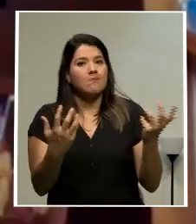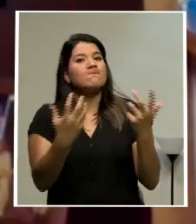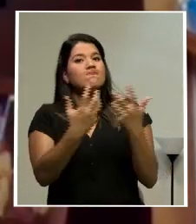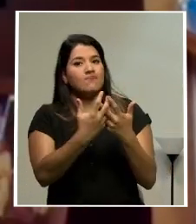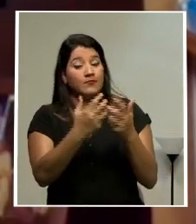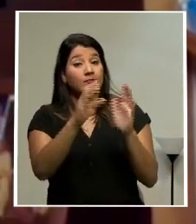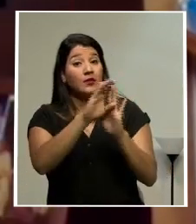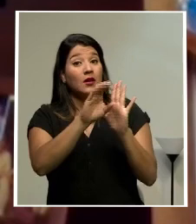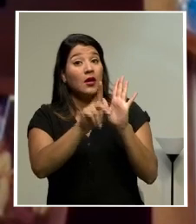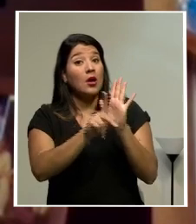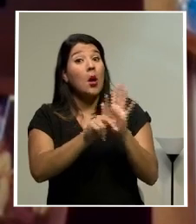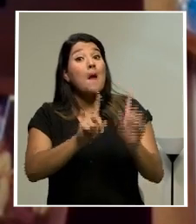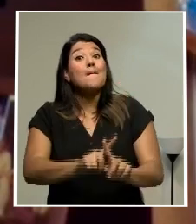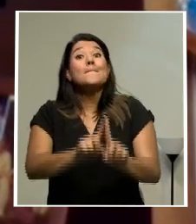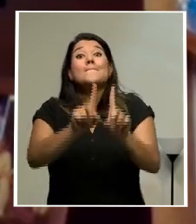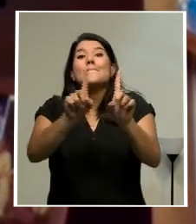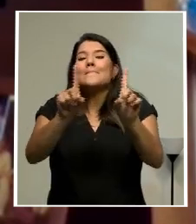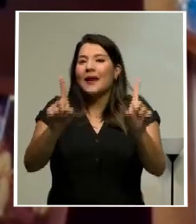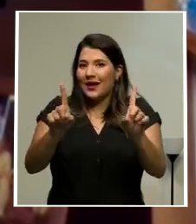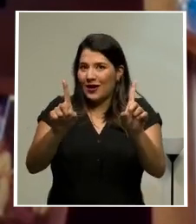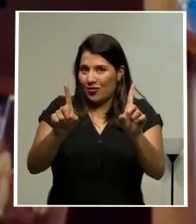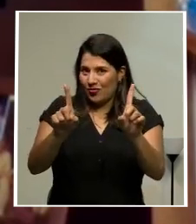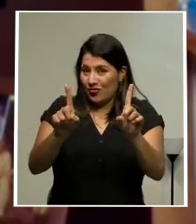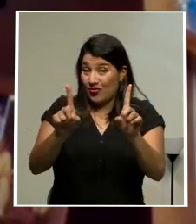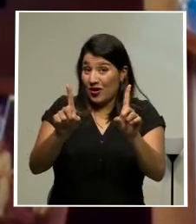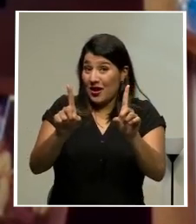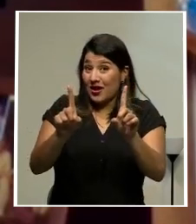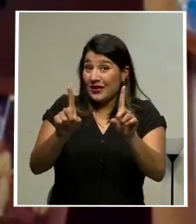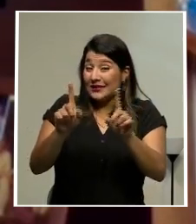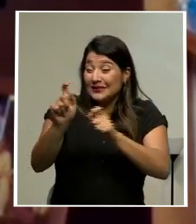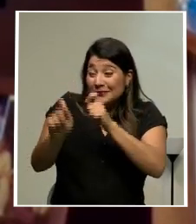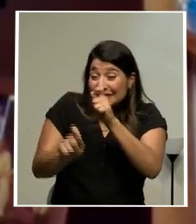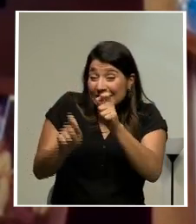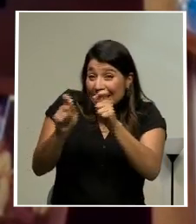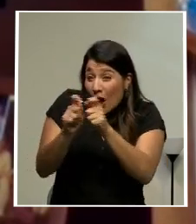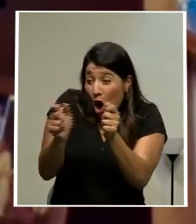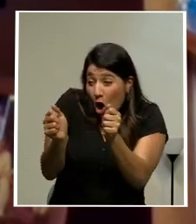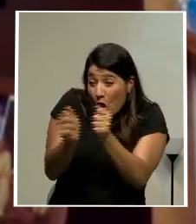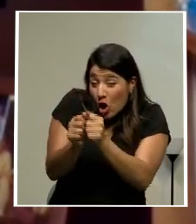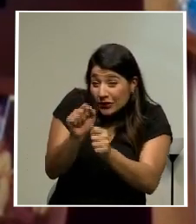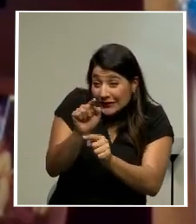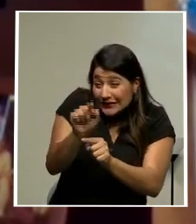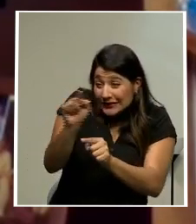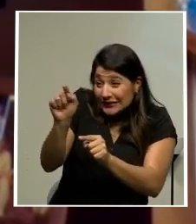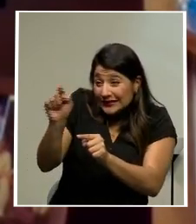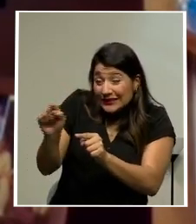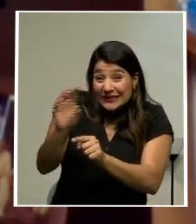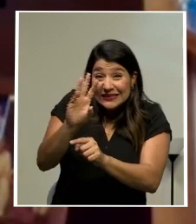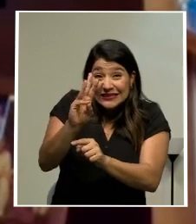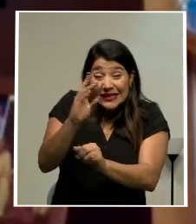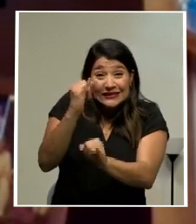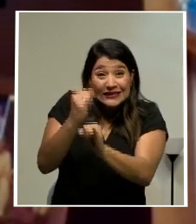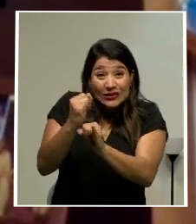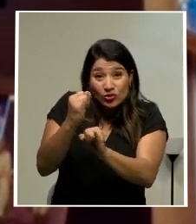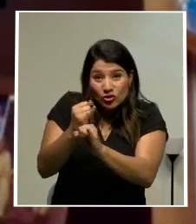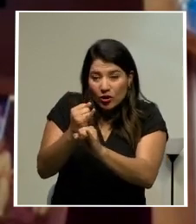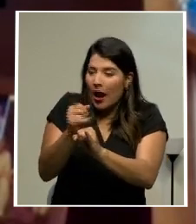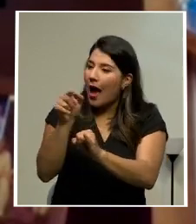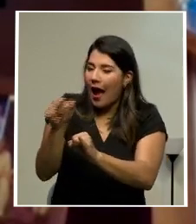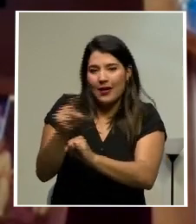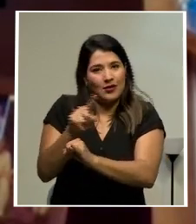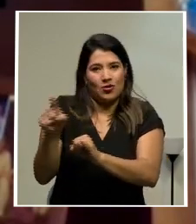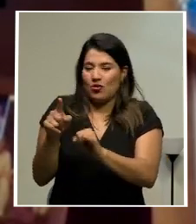a aplicar a esas instituciones no se puede aplicar esa normativa porque respecto a estas instituciones sí es inconstitucional.